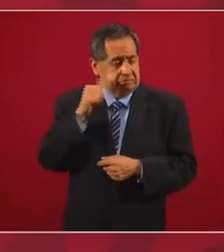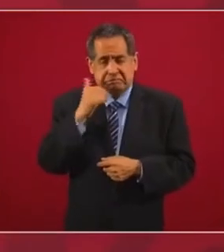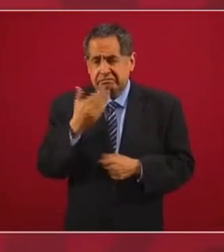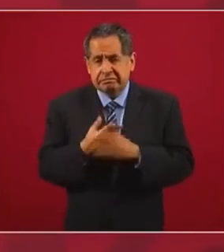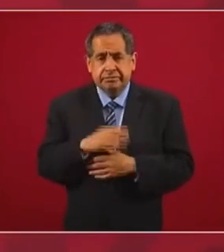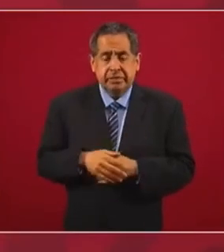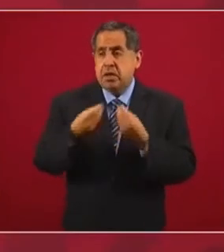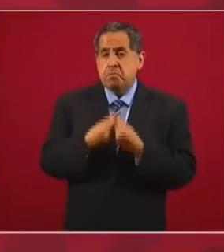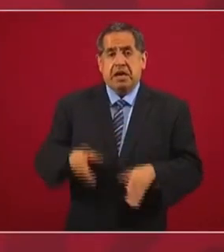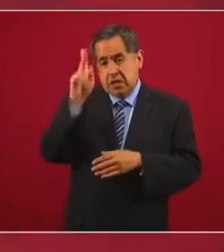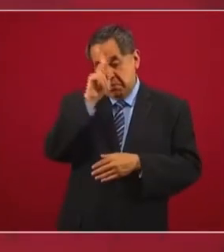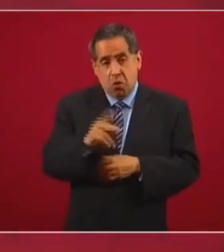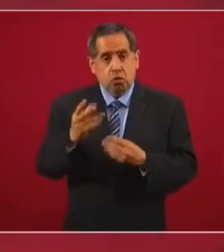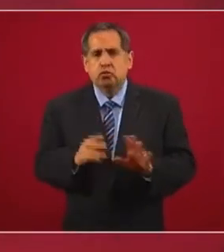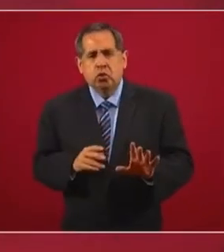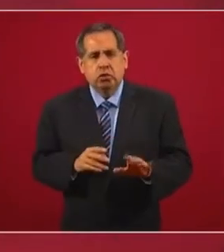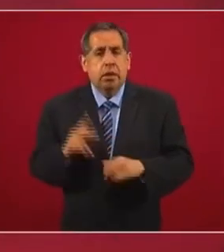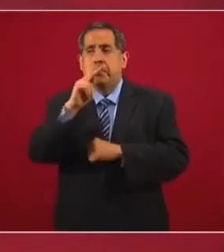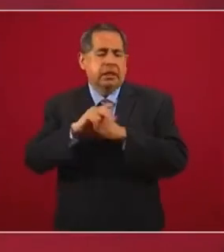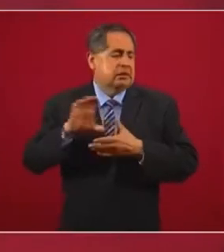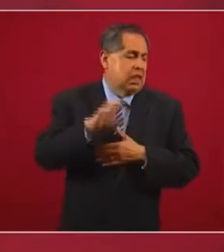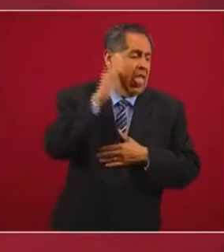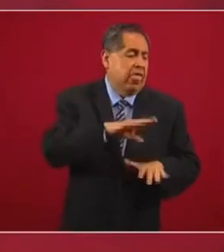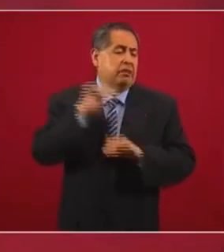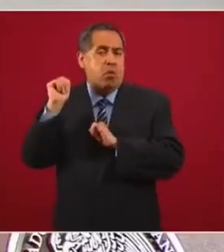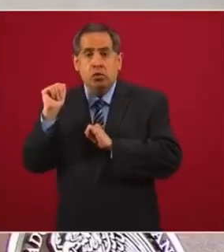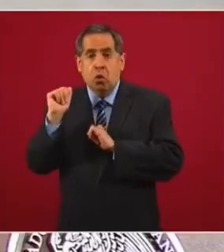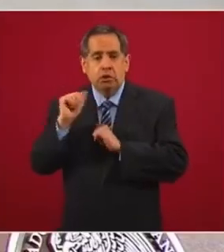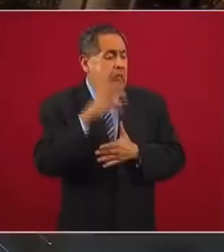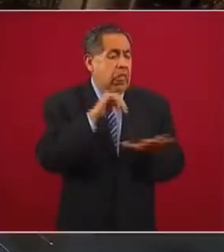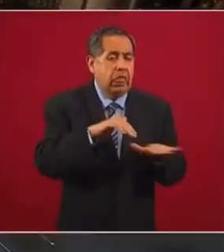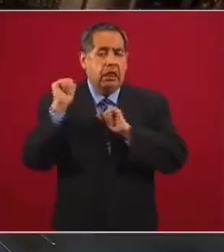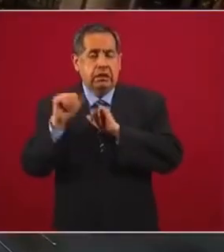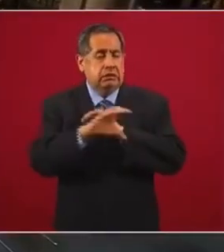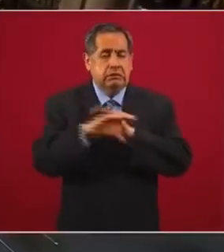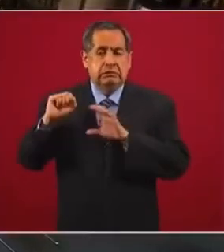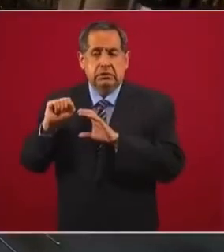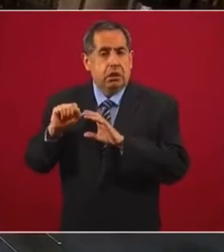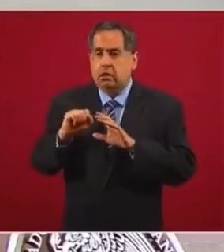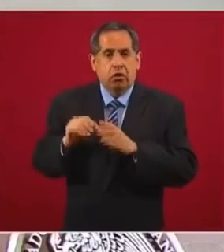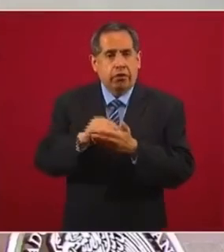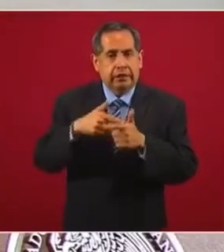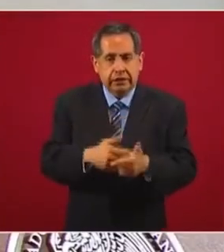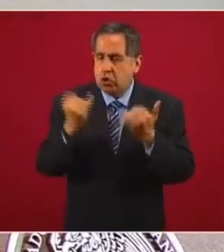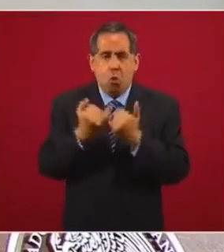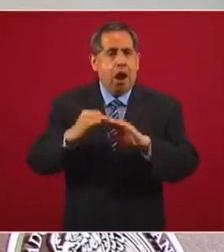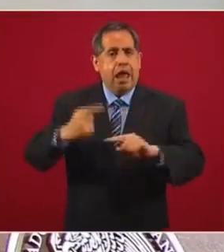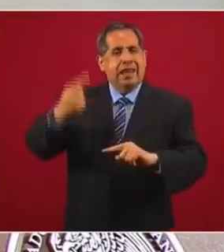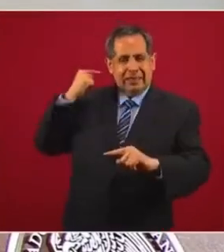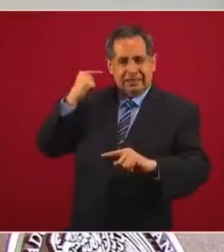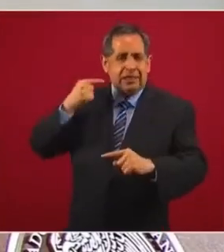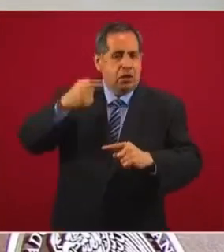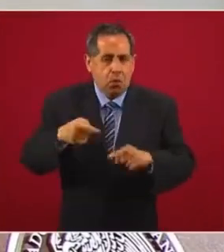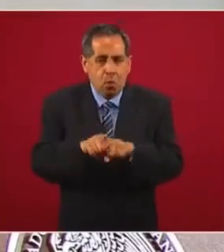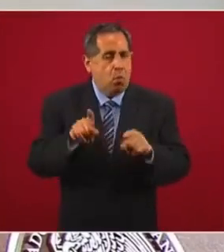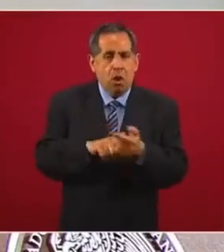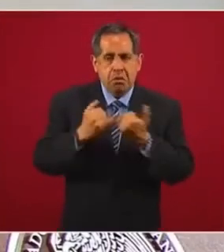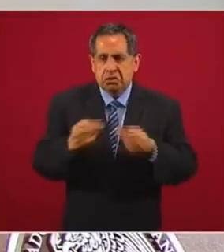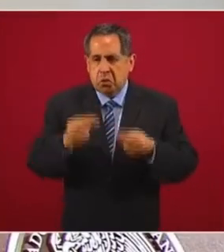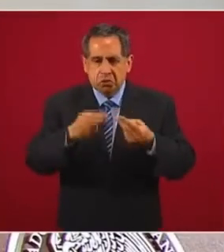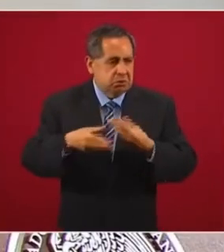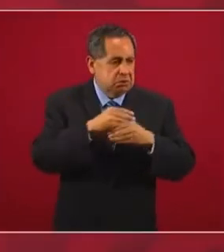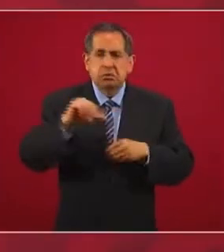no se perdió inversión extranjera a pesar del COVID. Estamos igual que en el semestre